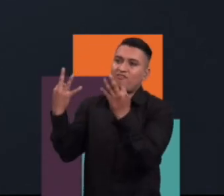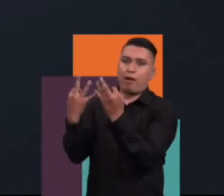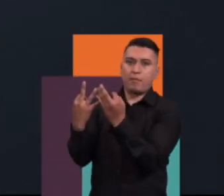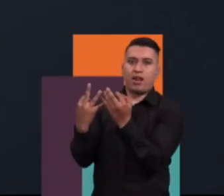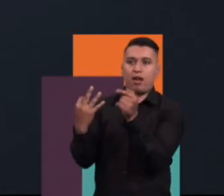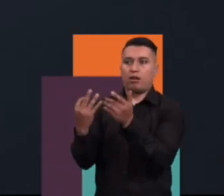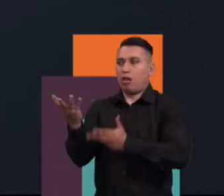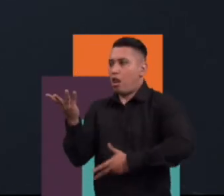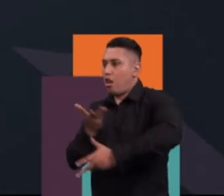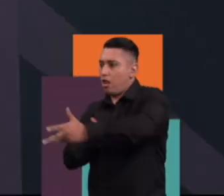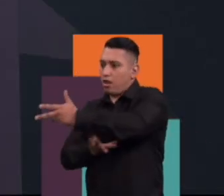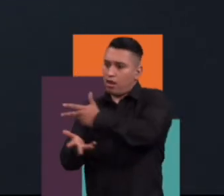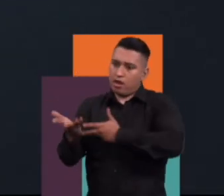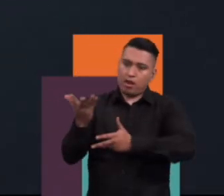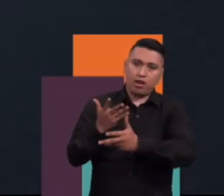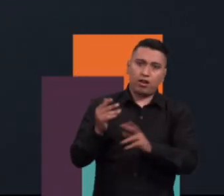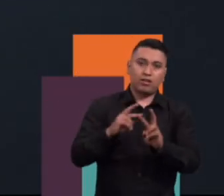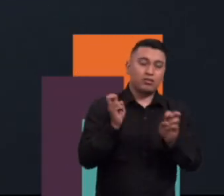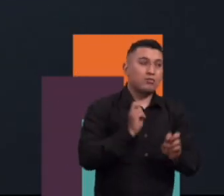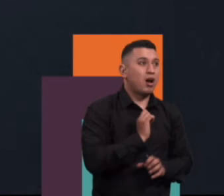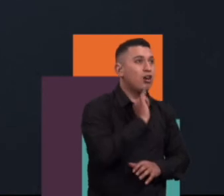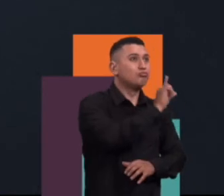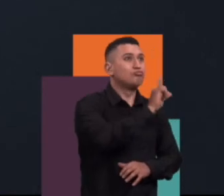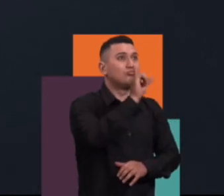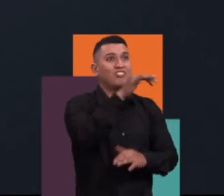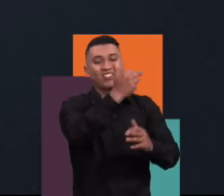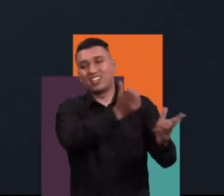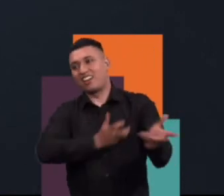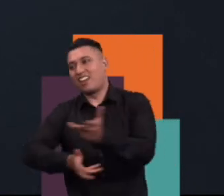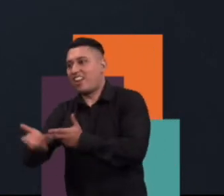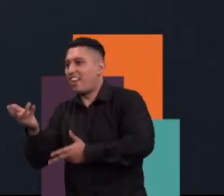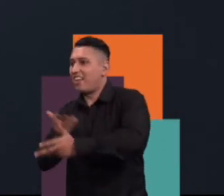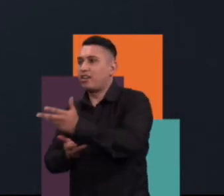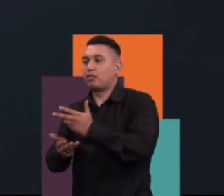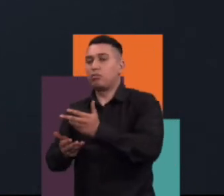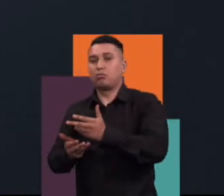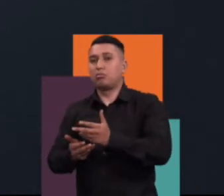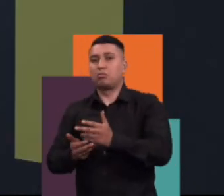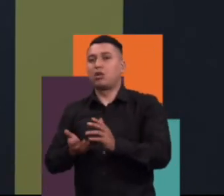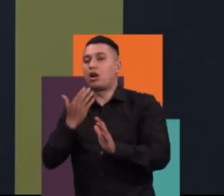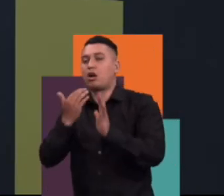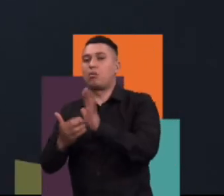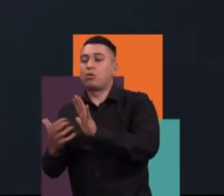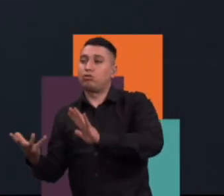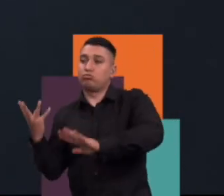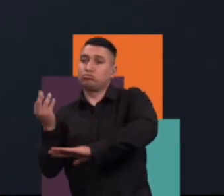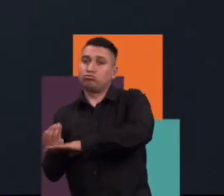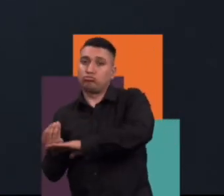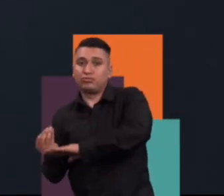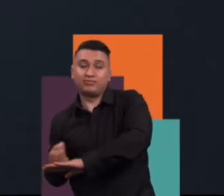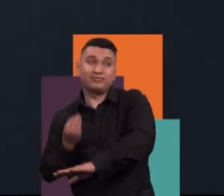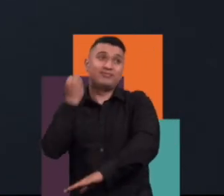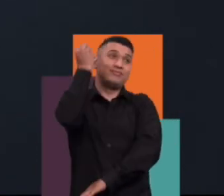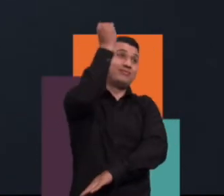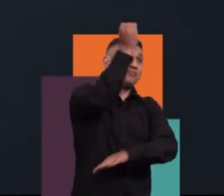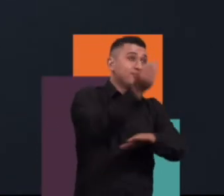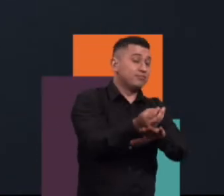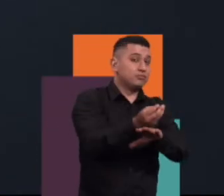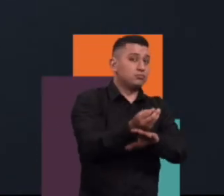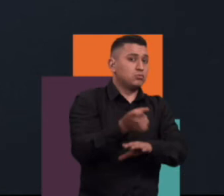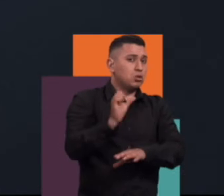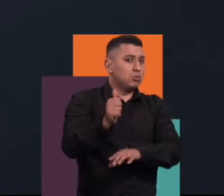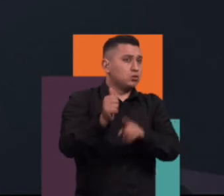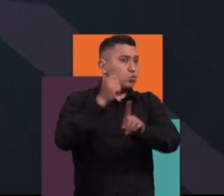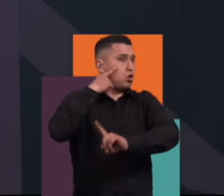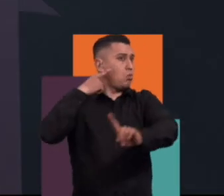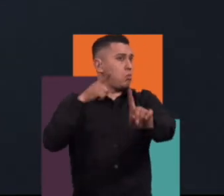aventuras ya ni siquiera se transmiten al interior de las familias. como que cada uno vive un mundo completamente aparte y no